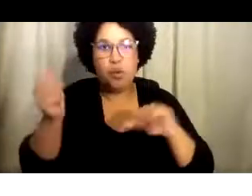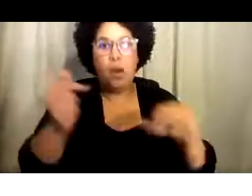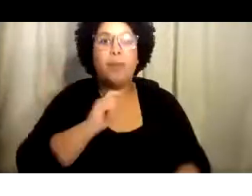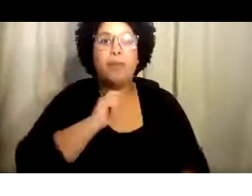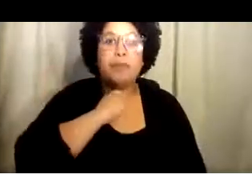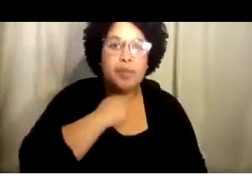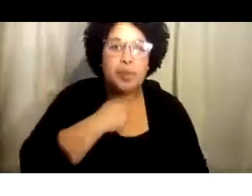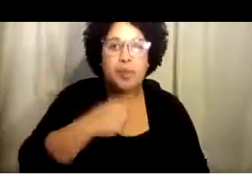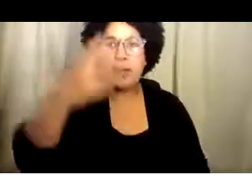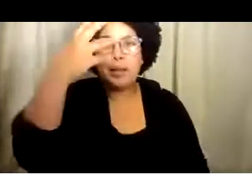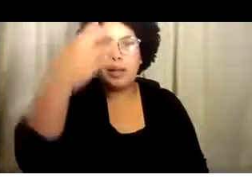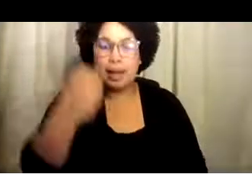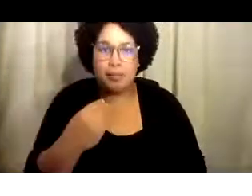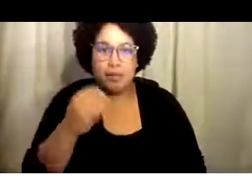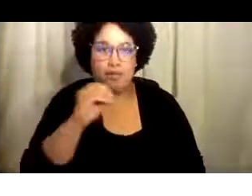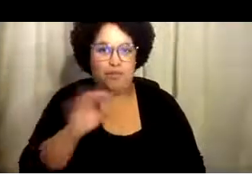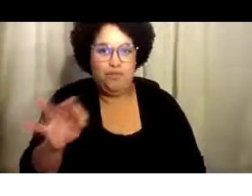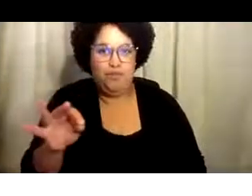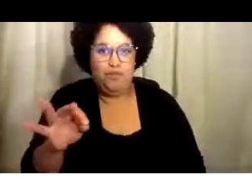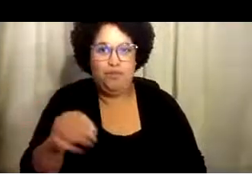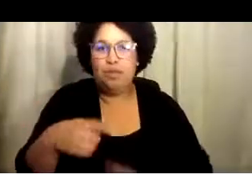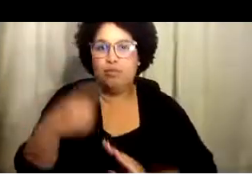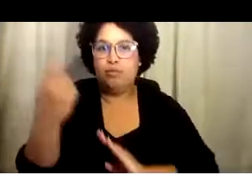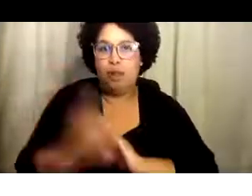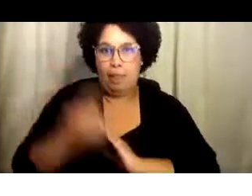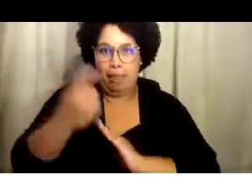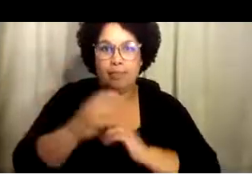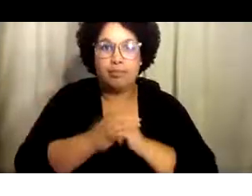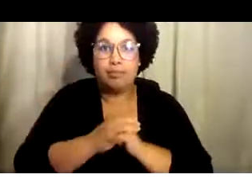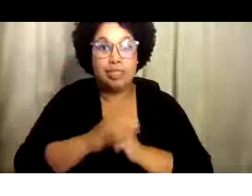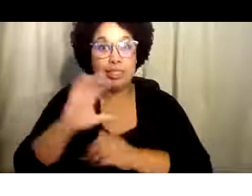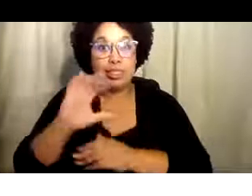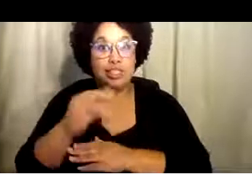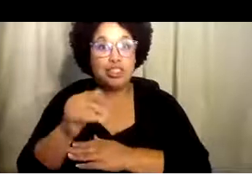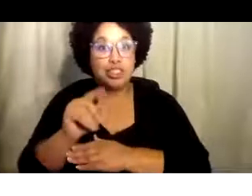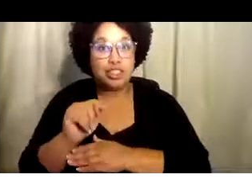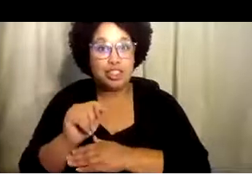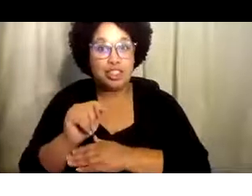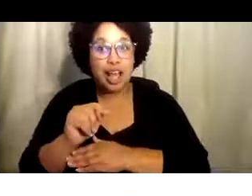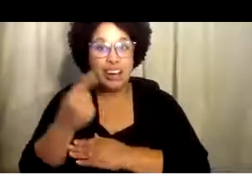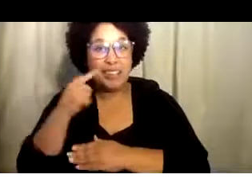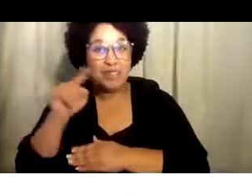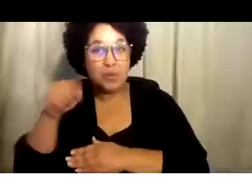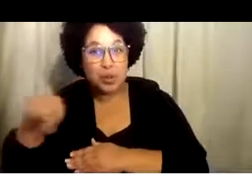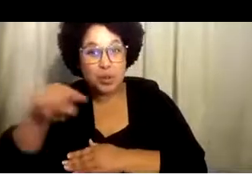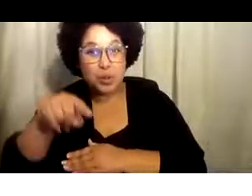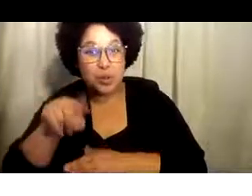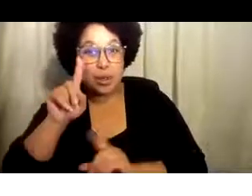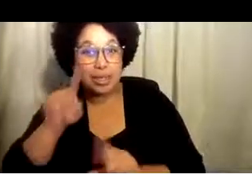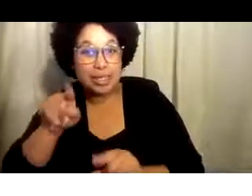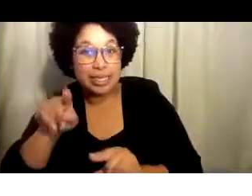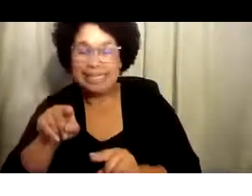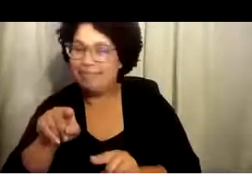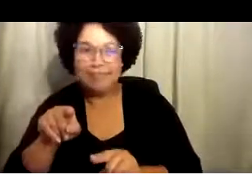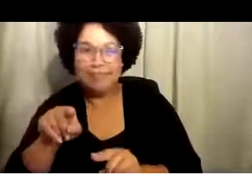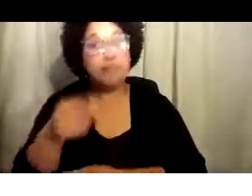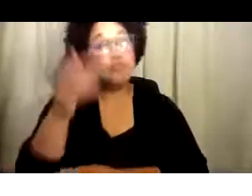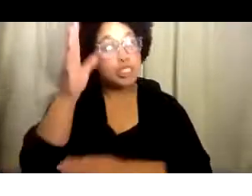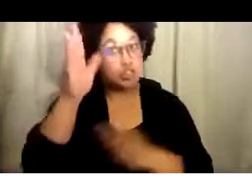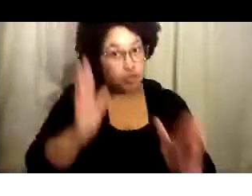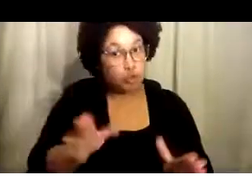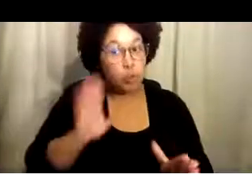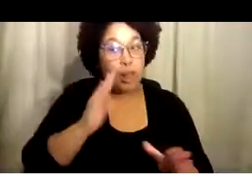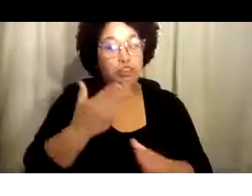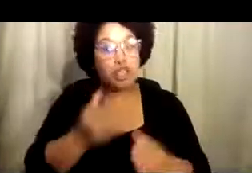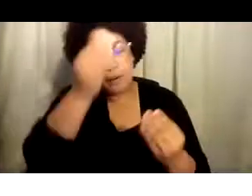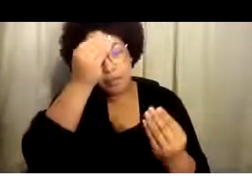A todos se les ha automáticamente mudado su cámara y su micrófono. El chat no está disponible para asistentes, pero